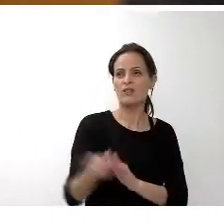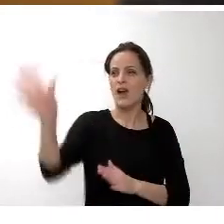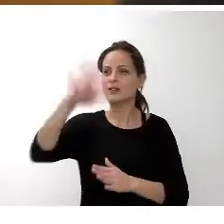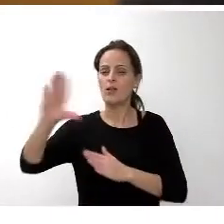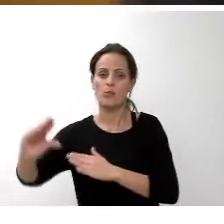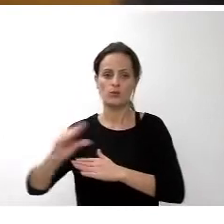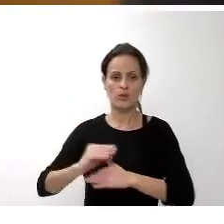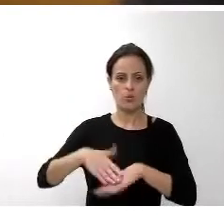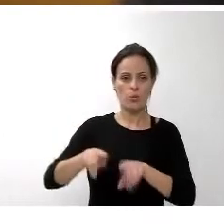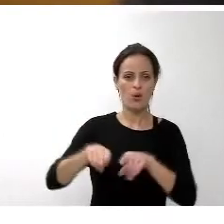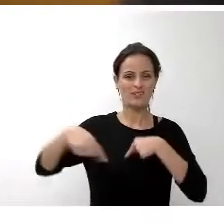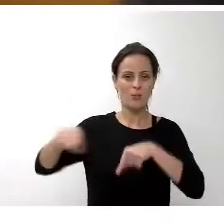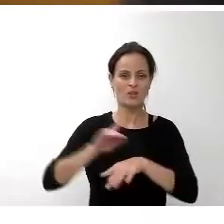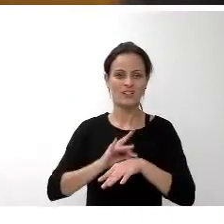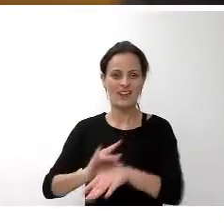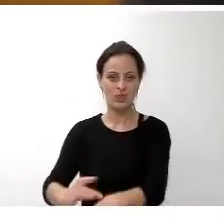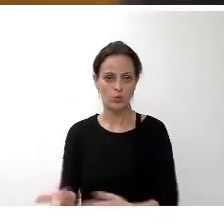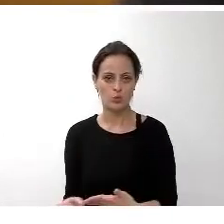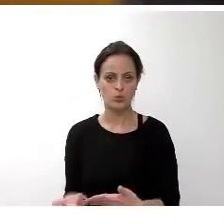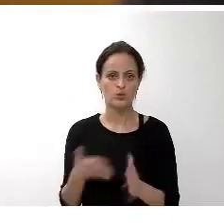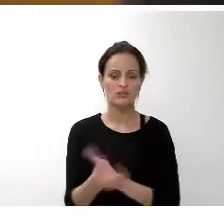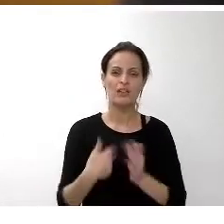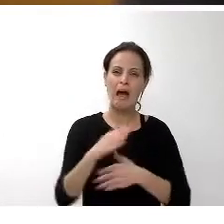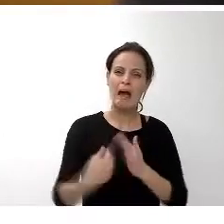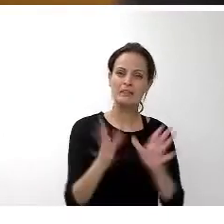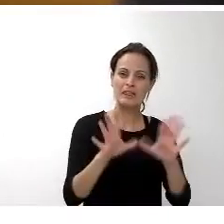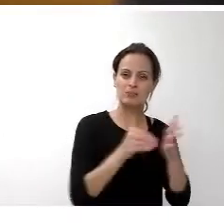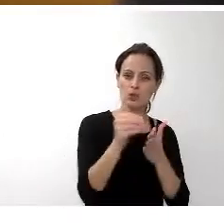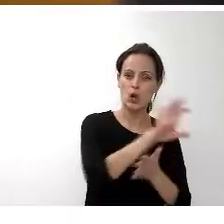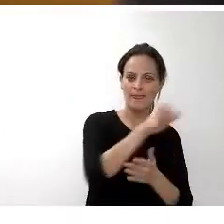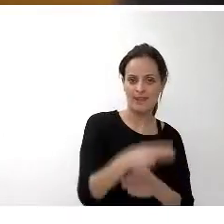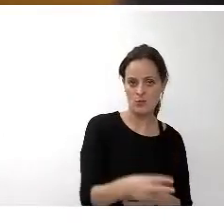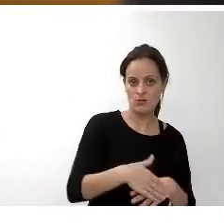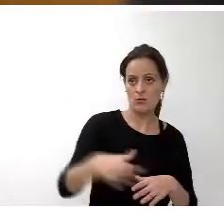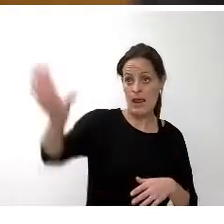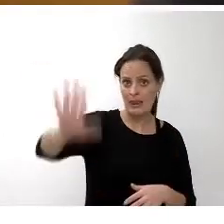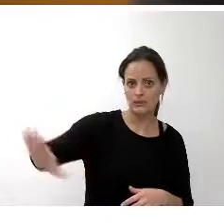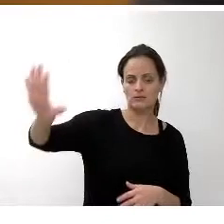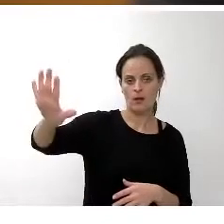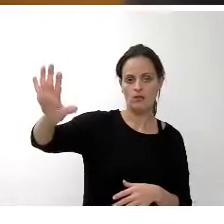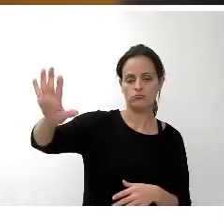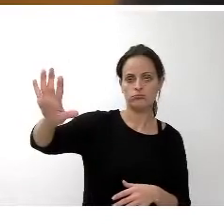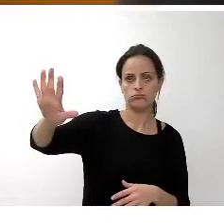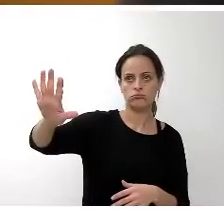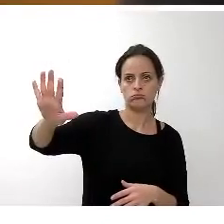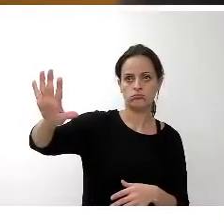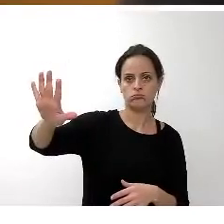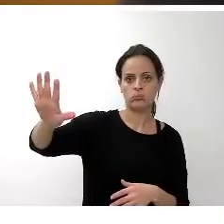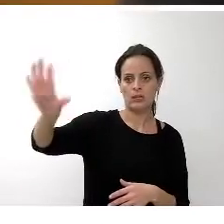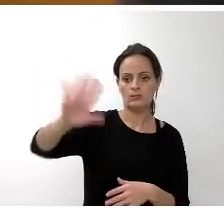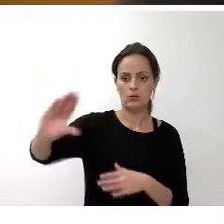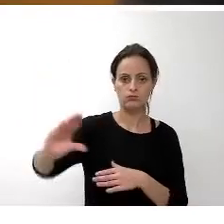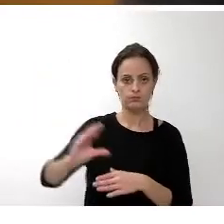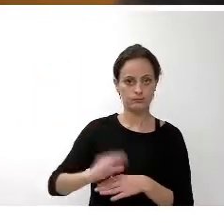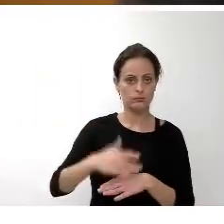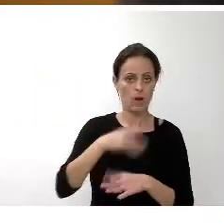guiado. Era una aportación de en torno a 10 millones de euros que el Estado proyectaba con carácter